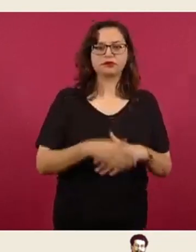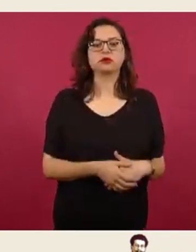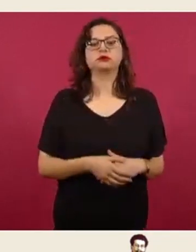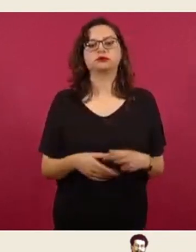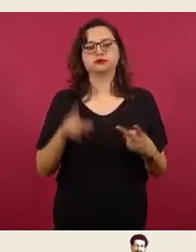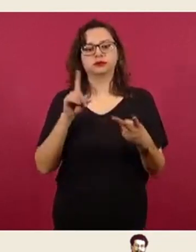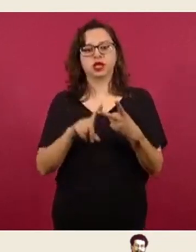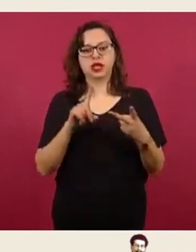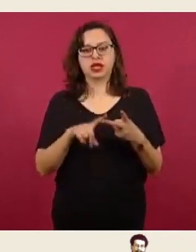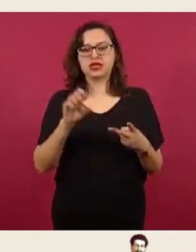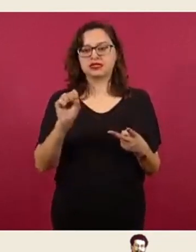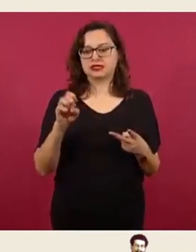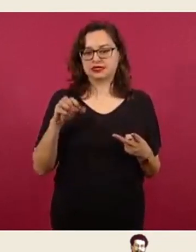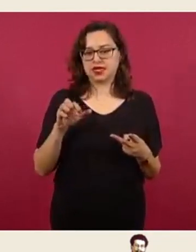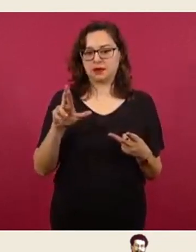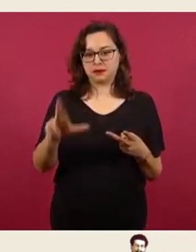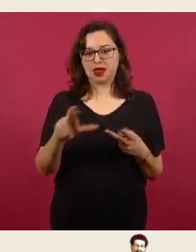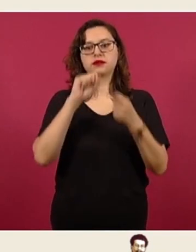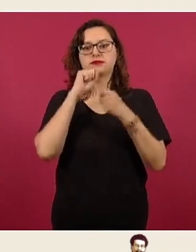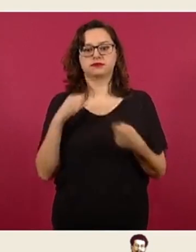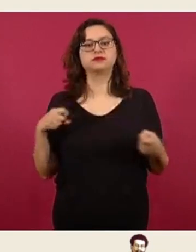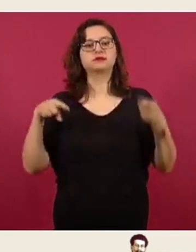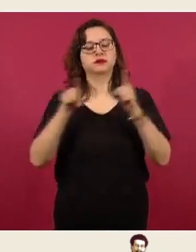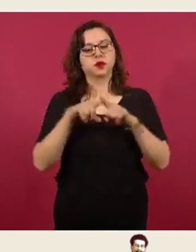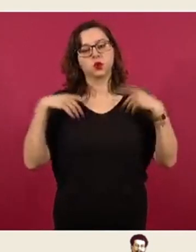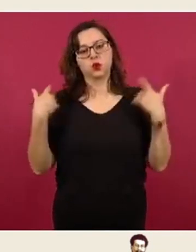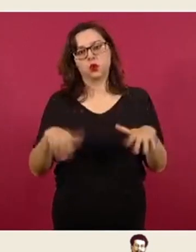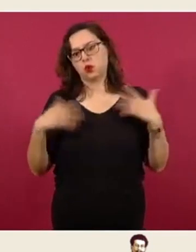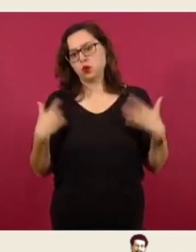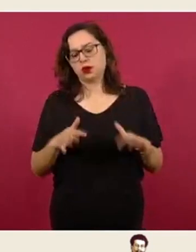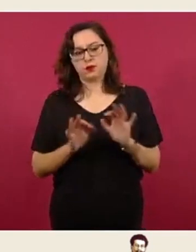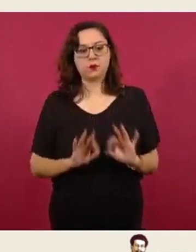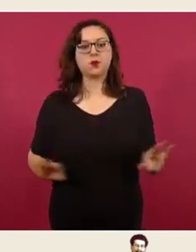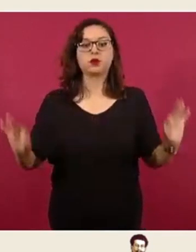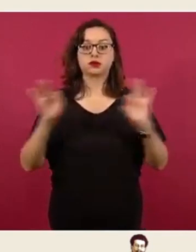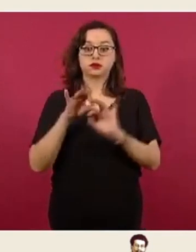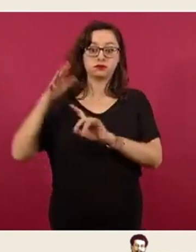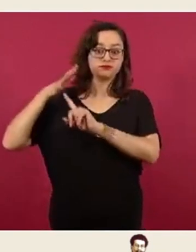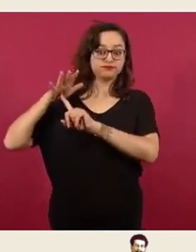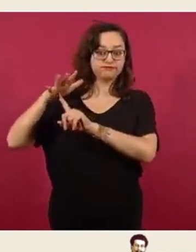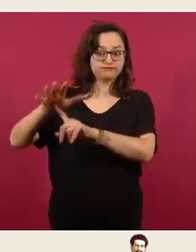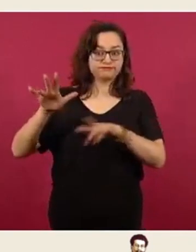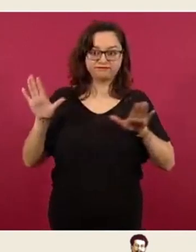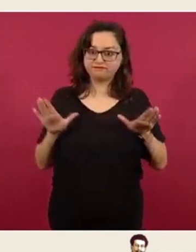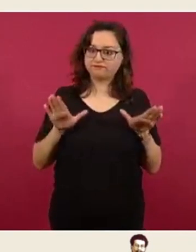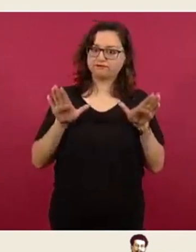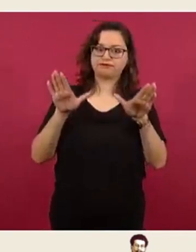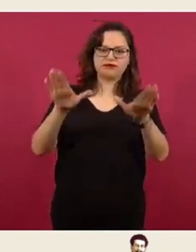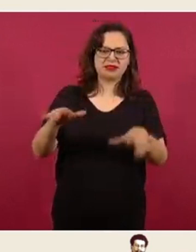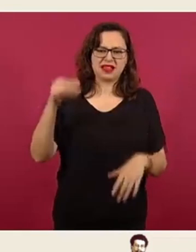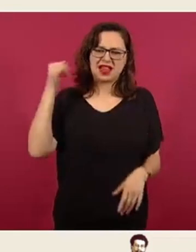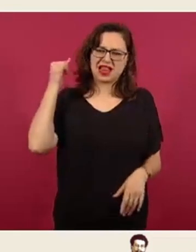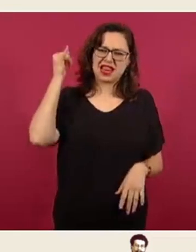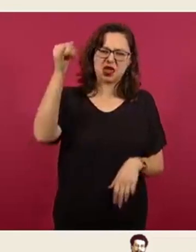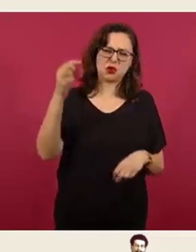Marina. La Secretaría de Marina también con un despliegue territorial muy importante, sobre todo con sus aeronaves, llegaron hasta la punta de los cerros